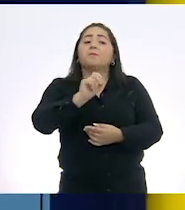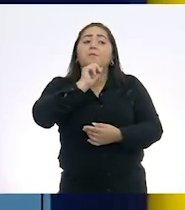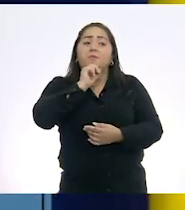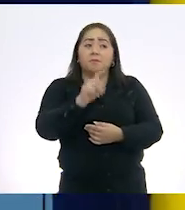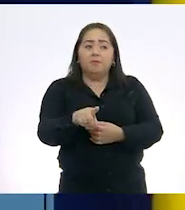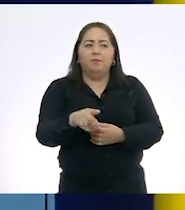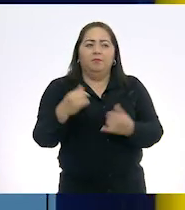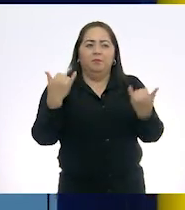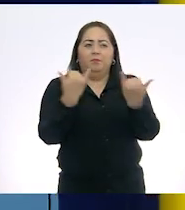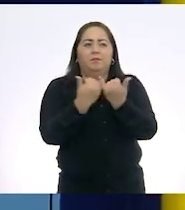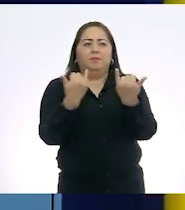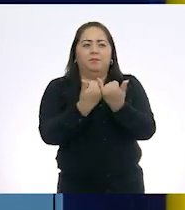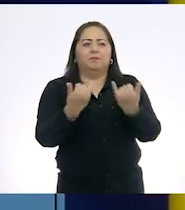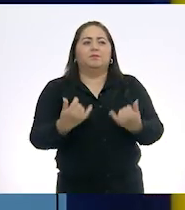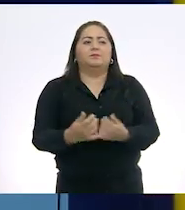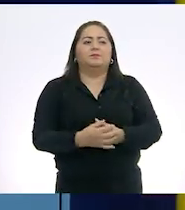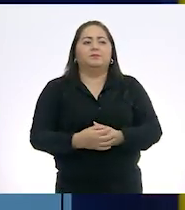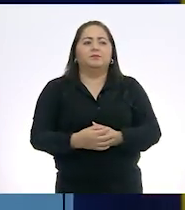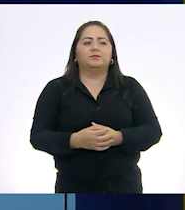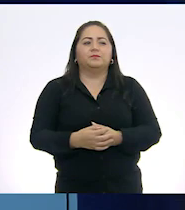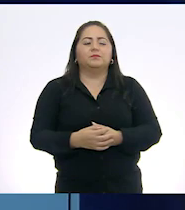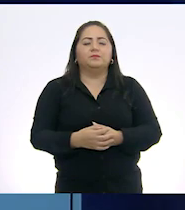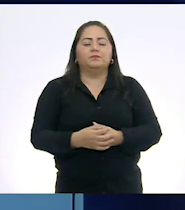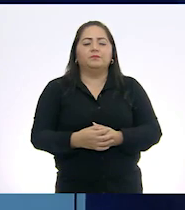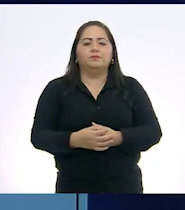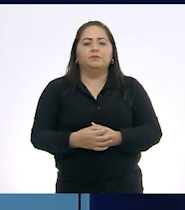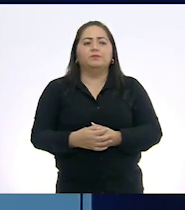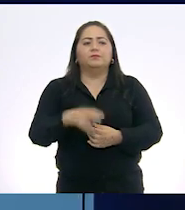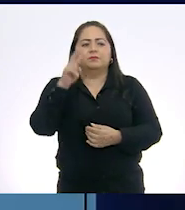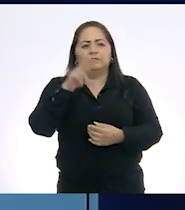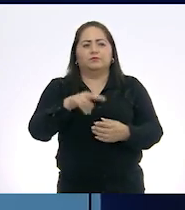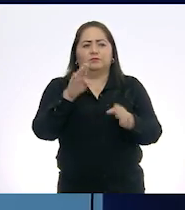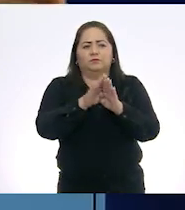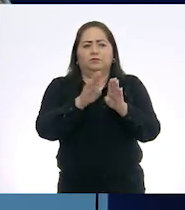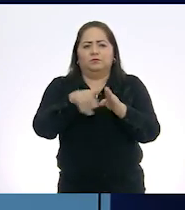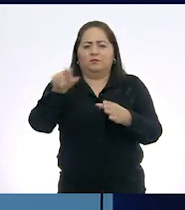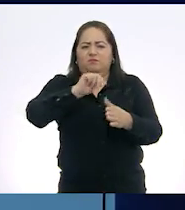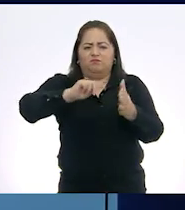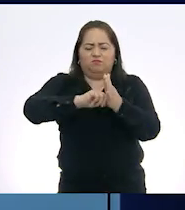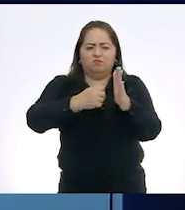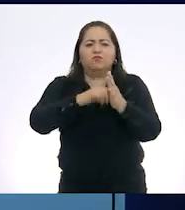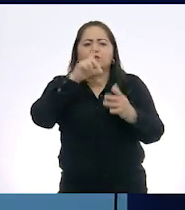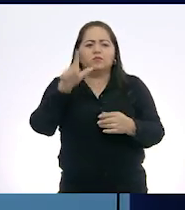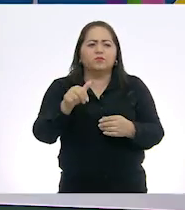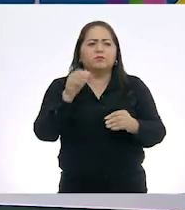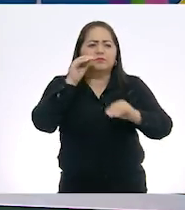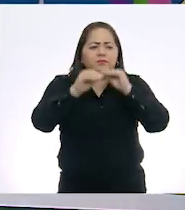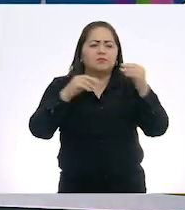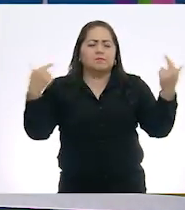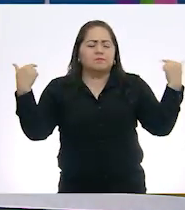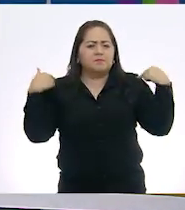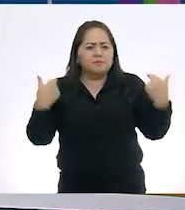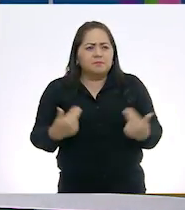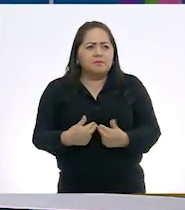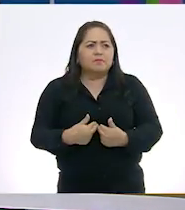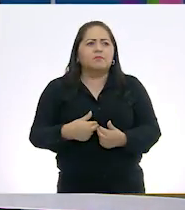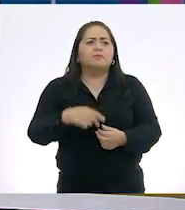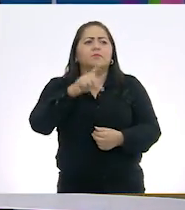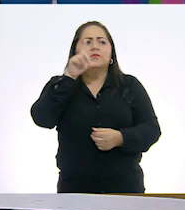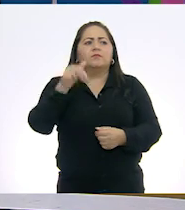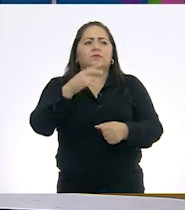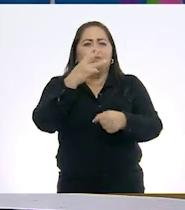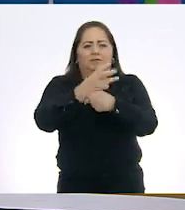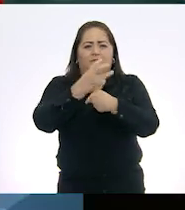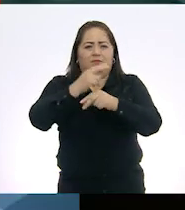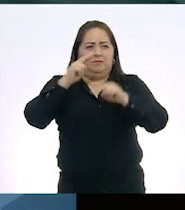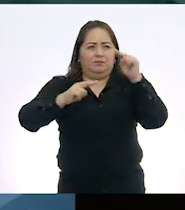en un primer momento se capacitó a asesores técnicos, después esos a los maestros. El tercer